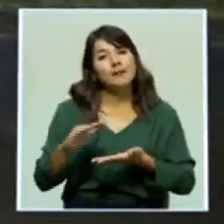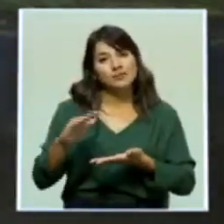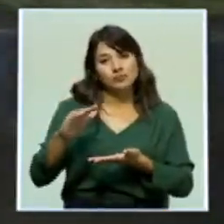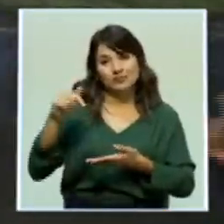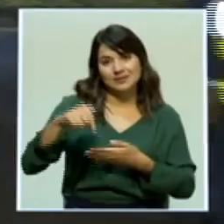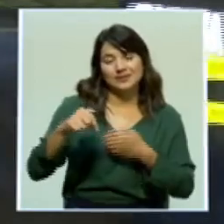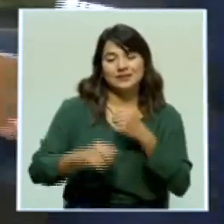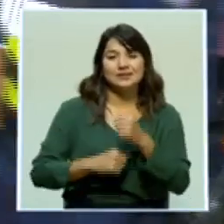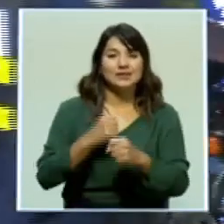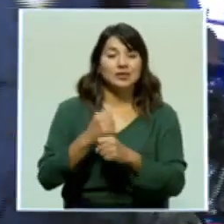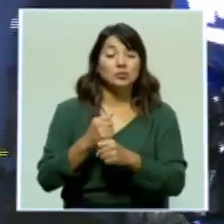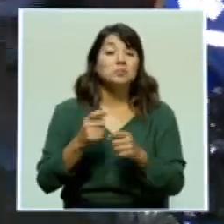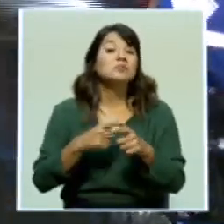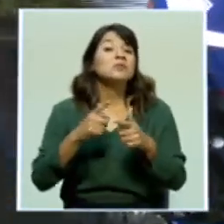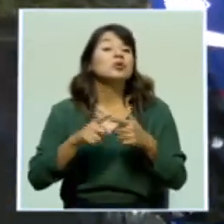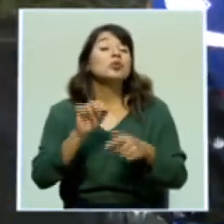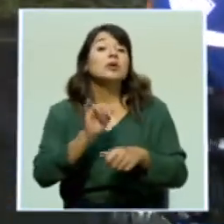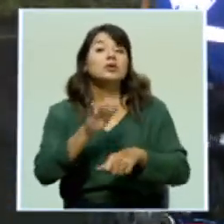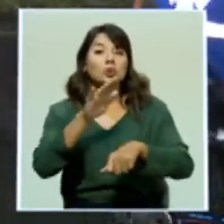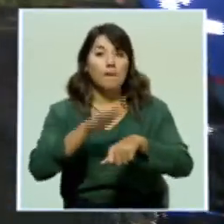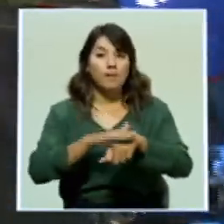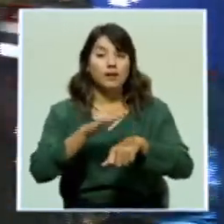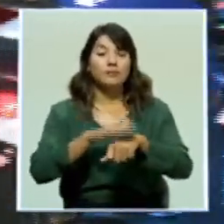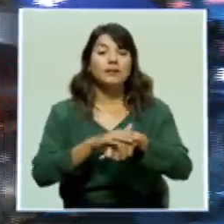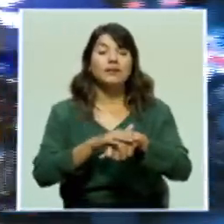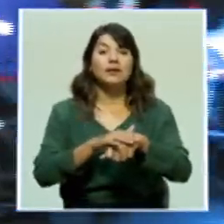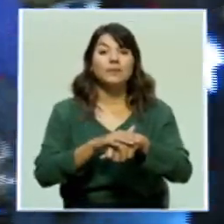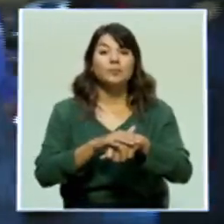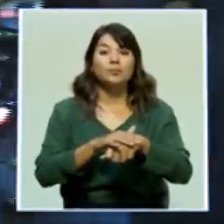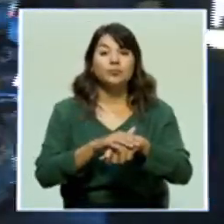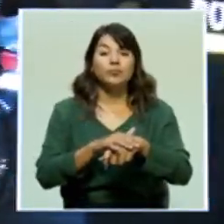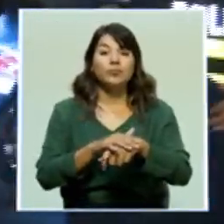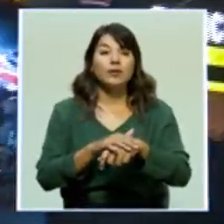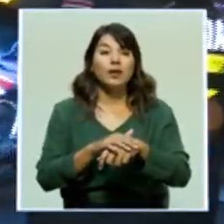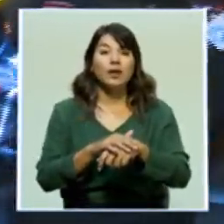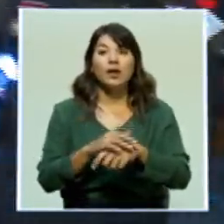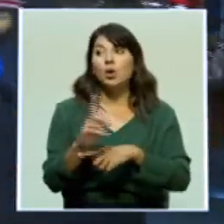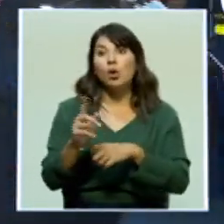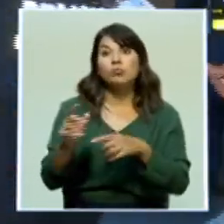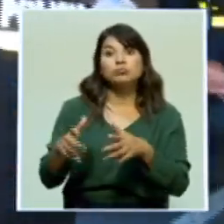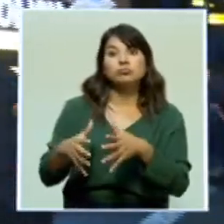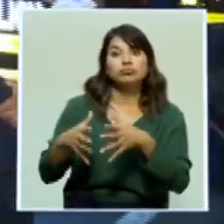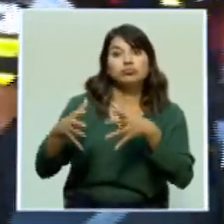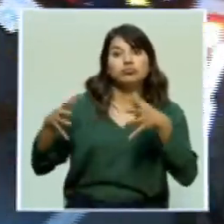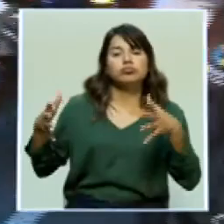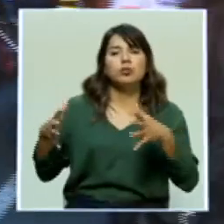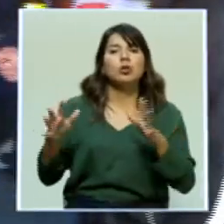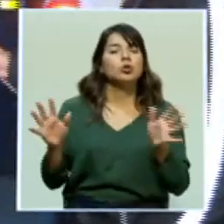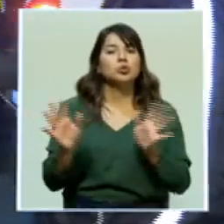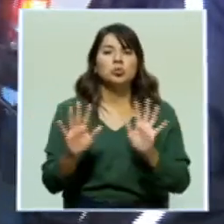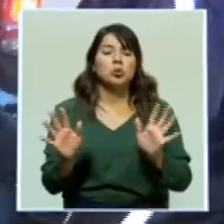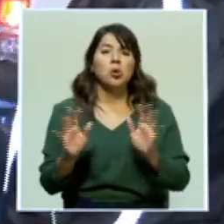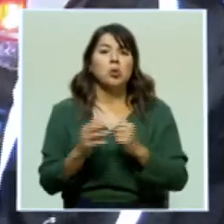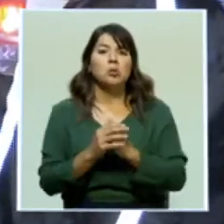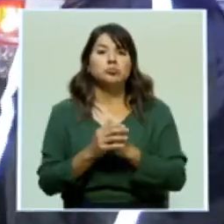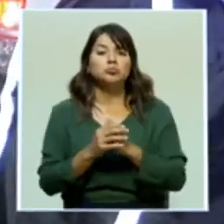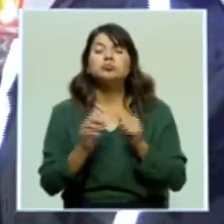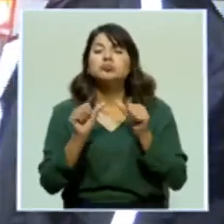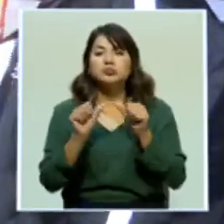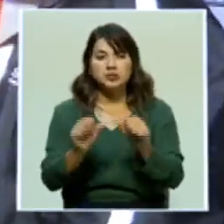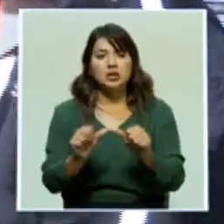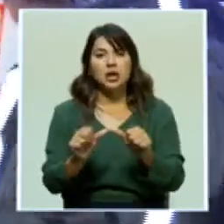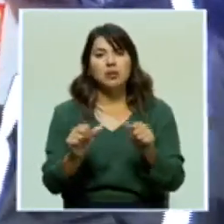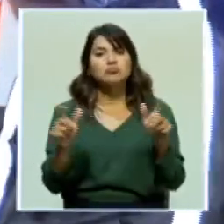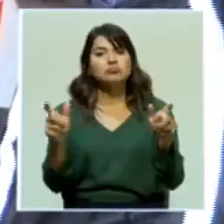Y eso ha permitido, a partir del dispositivo, que no haya un incremento. Más bien, se mantenga la disminución